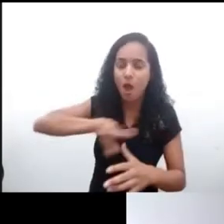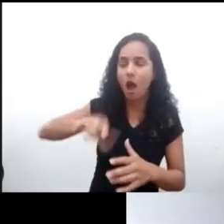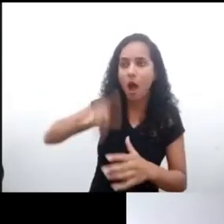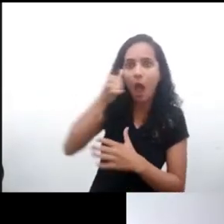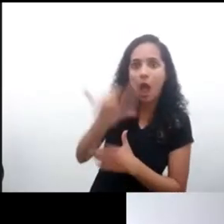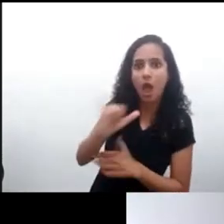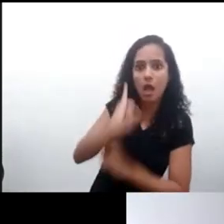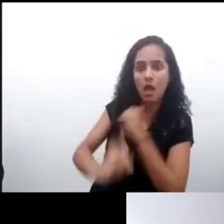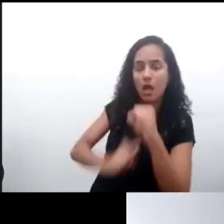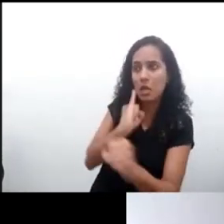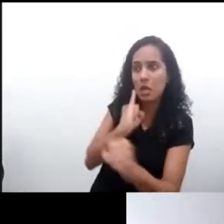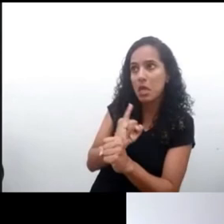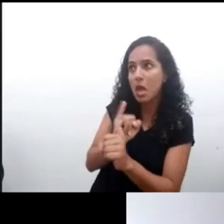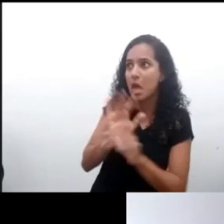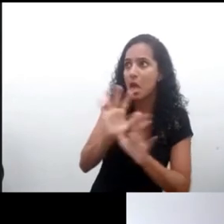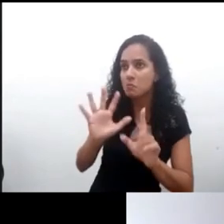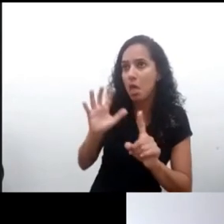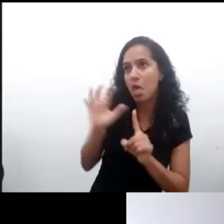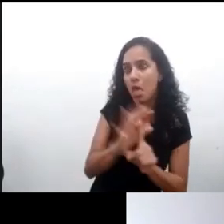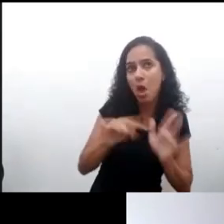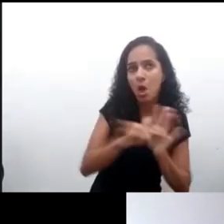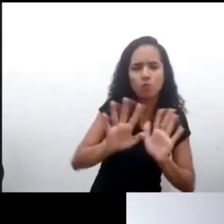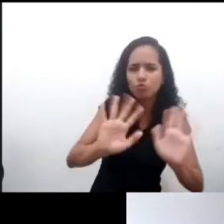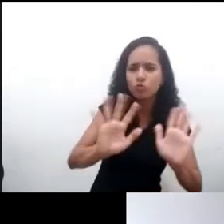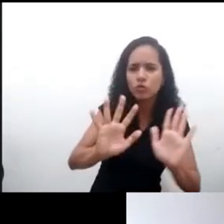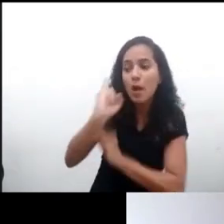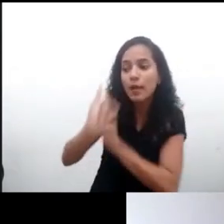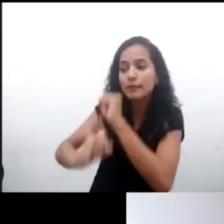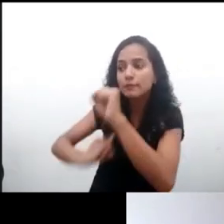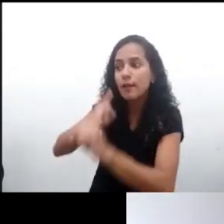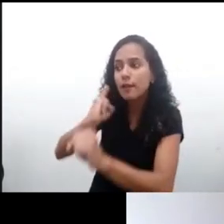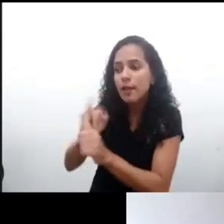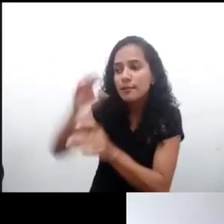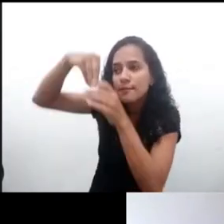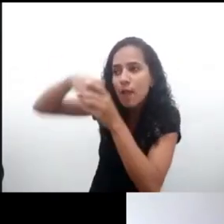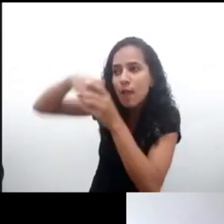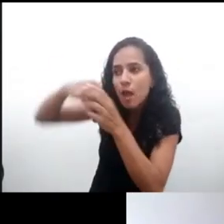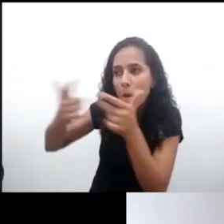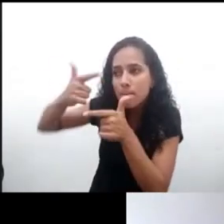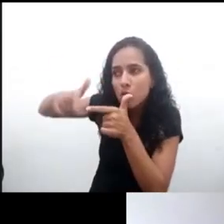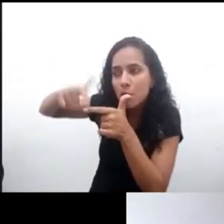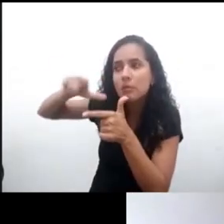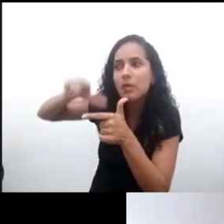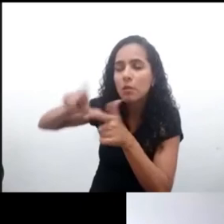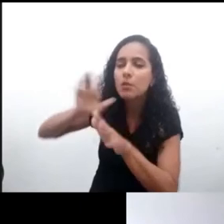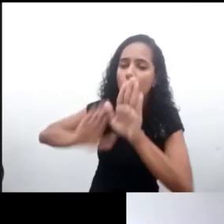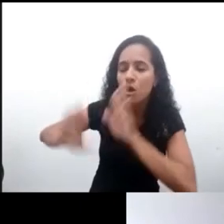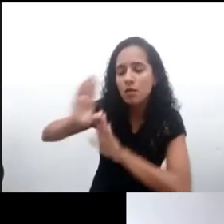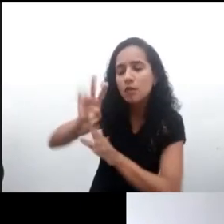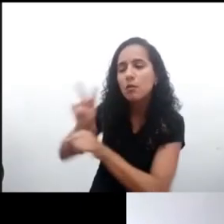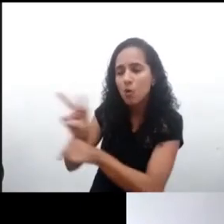en internet y no de la internet, que se ve como un derecho fundamental, un derecho humano.